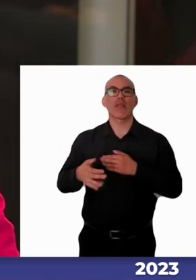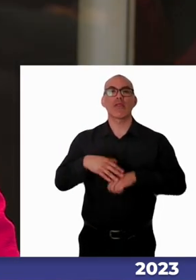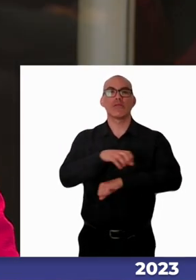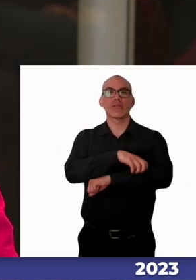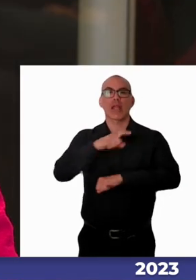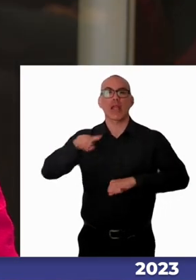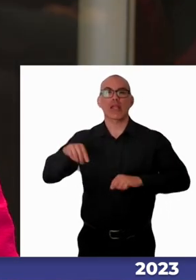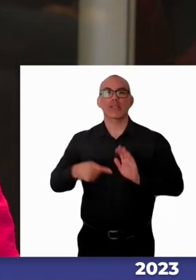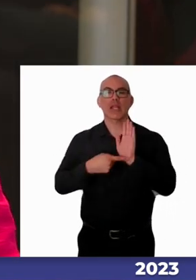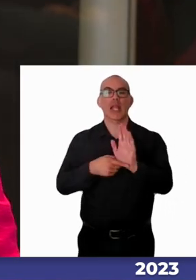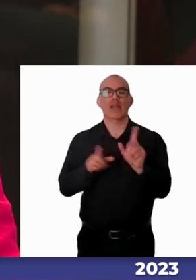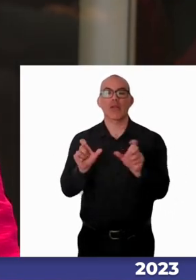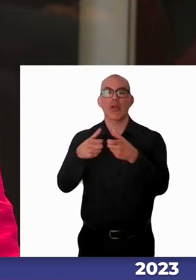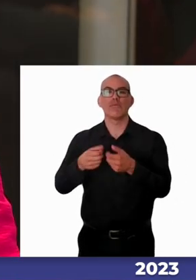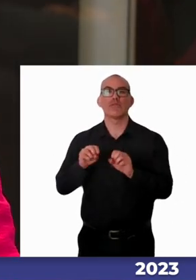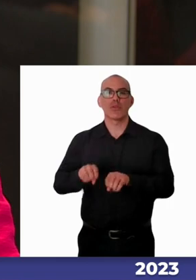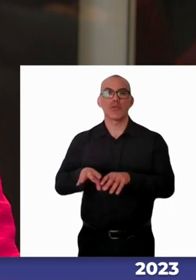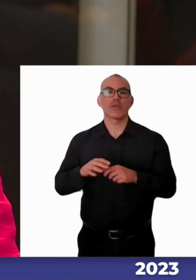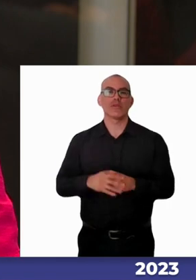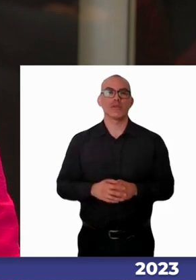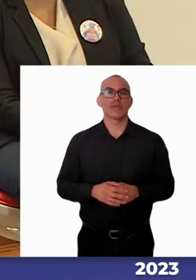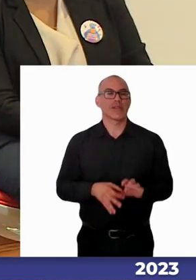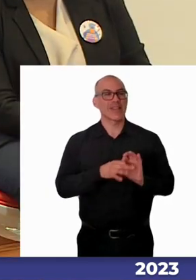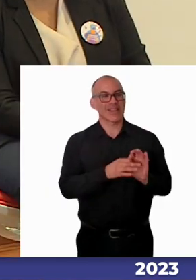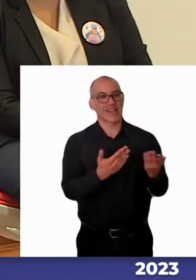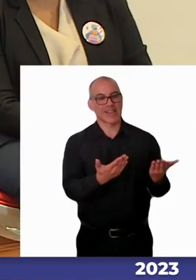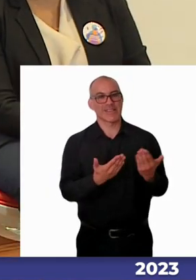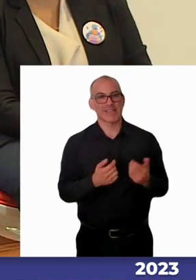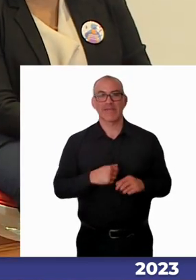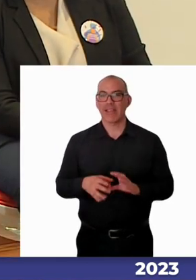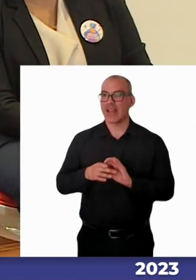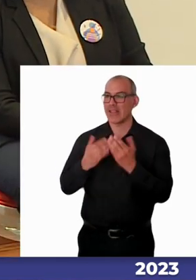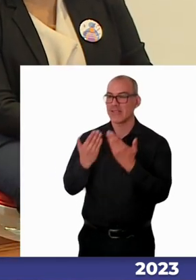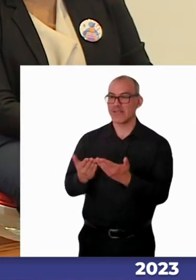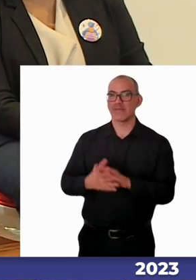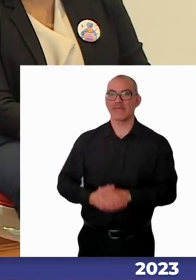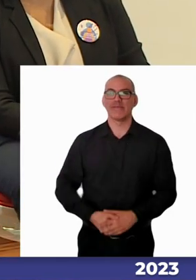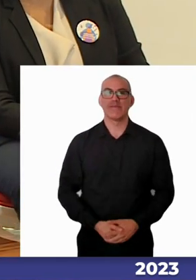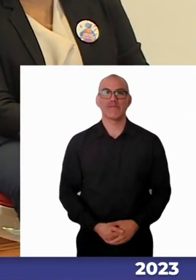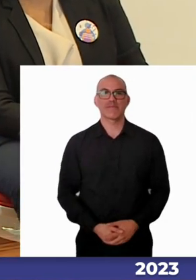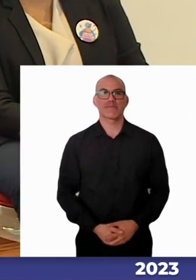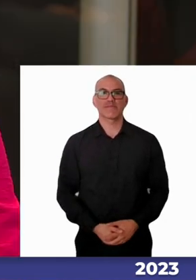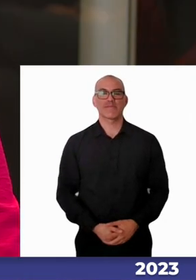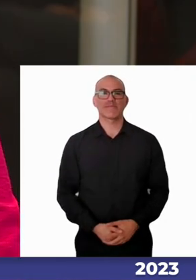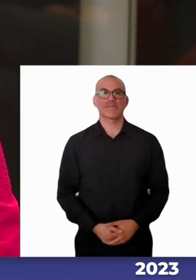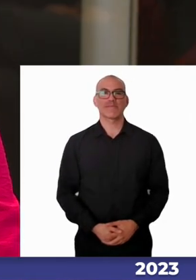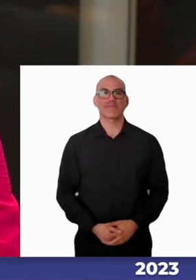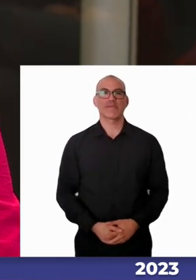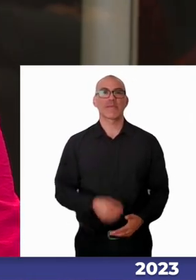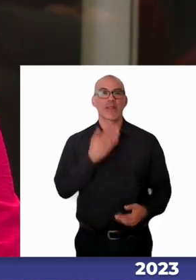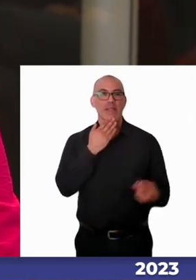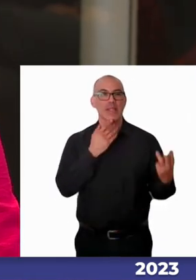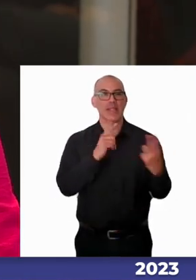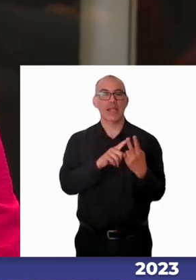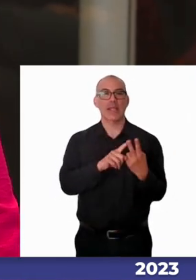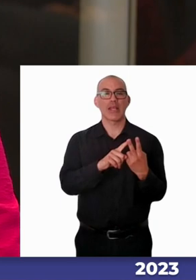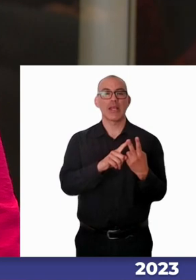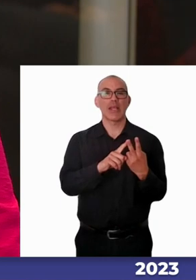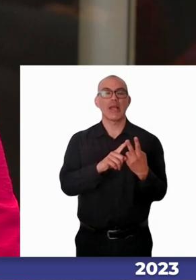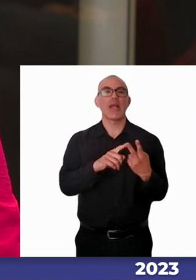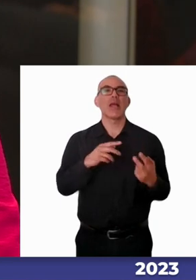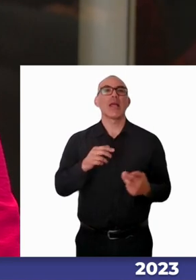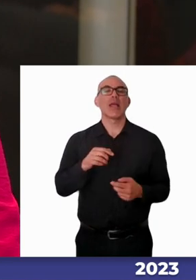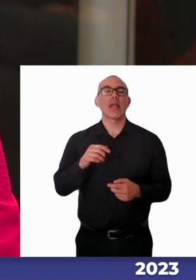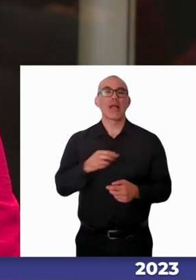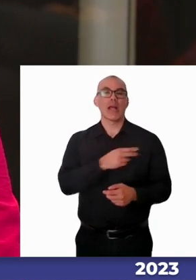gracias, senadora, por acompañarnos. Muchas gracias a ustedes por la invitación y por la iniciativa. Tenemos también a la diputada Catalina del Real, representante de la